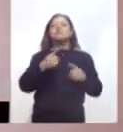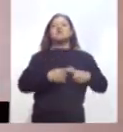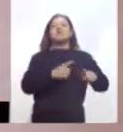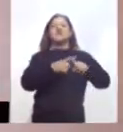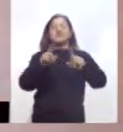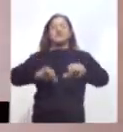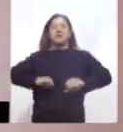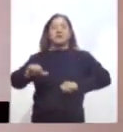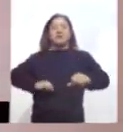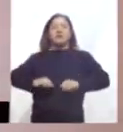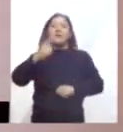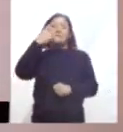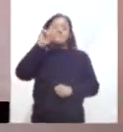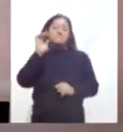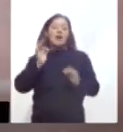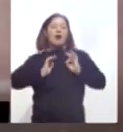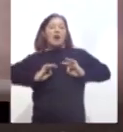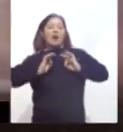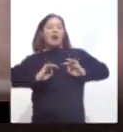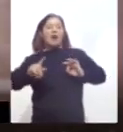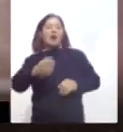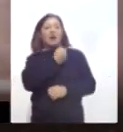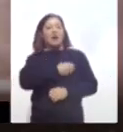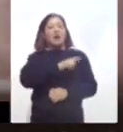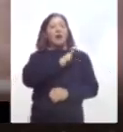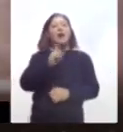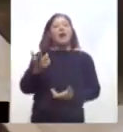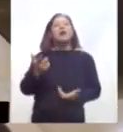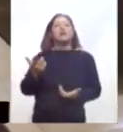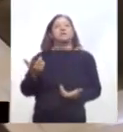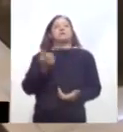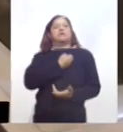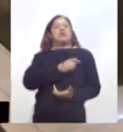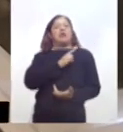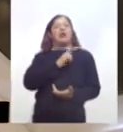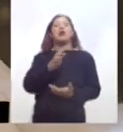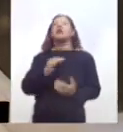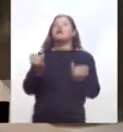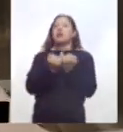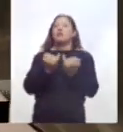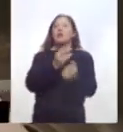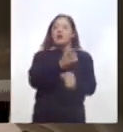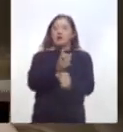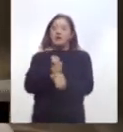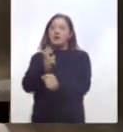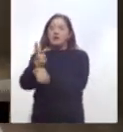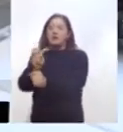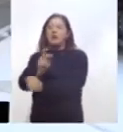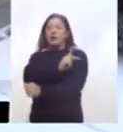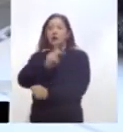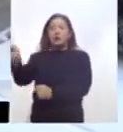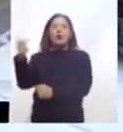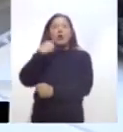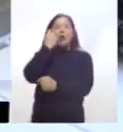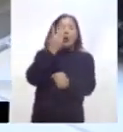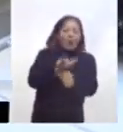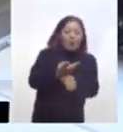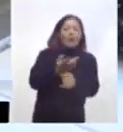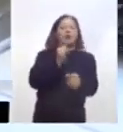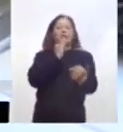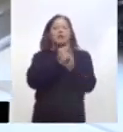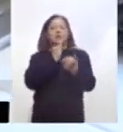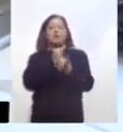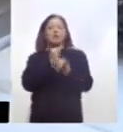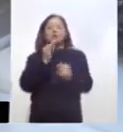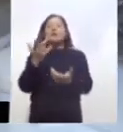ayudarán a pasar la emergencia sanitaria de manera entretenida y saludable. También invitan a los ciudadanos a convertirse en voluntarios virtuales con la